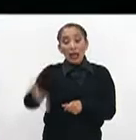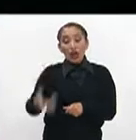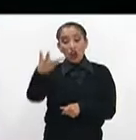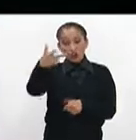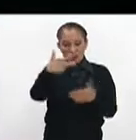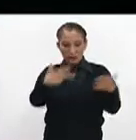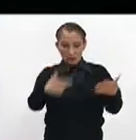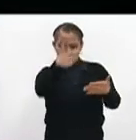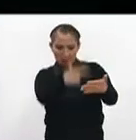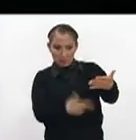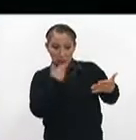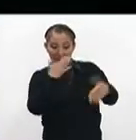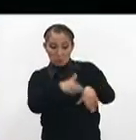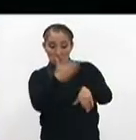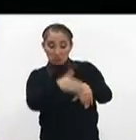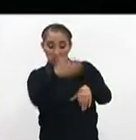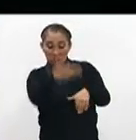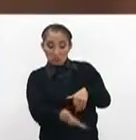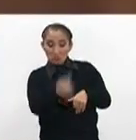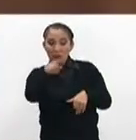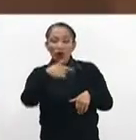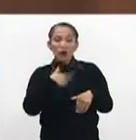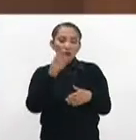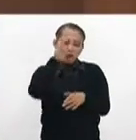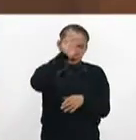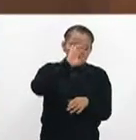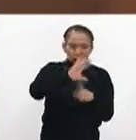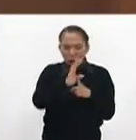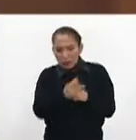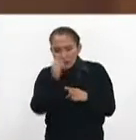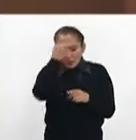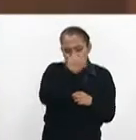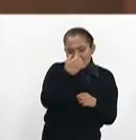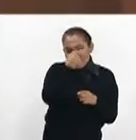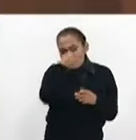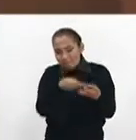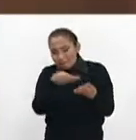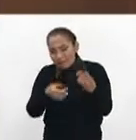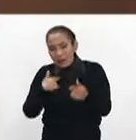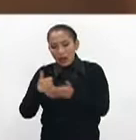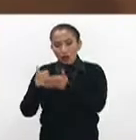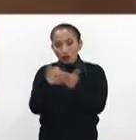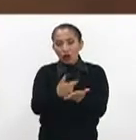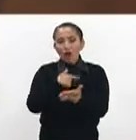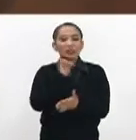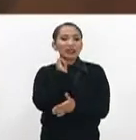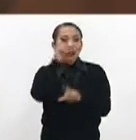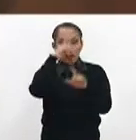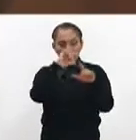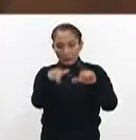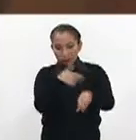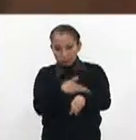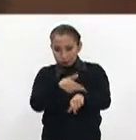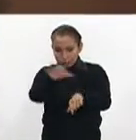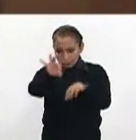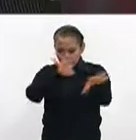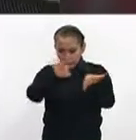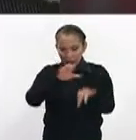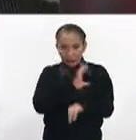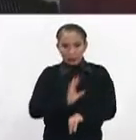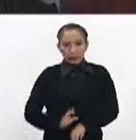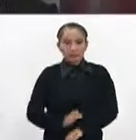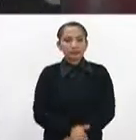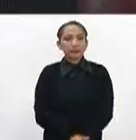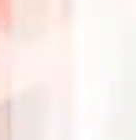los ocho perfiles mejores calificados por el Comité Académico de acompañamiento que colaboró con el Senado en el proceso de selección de los